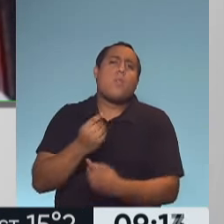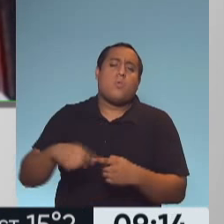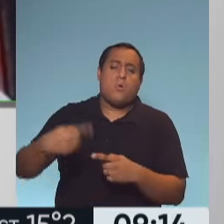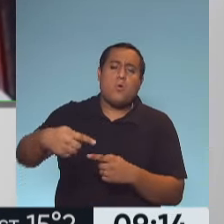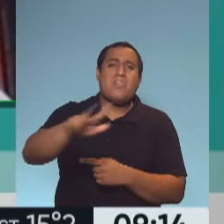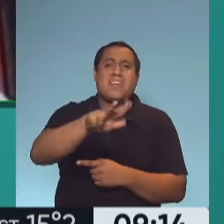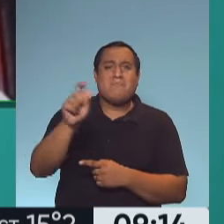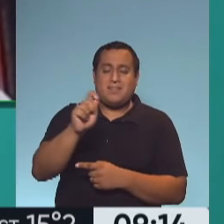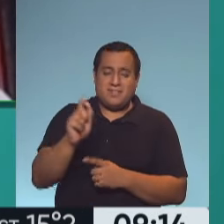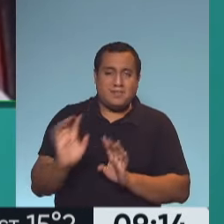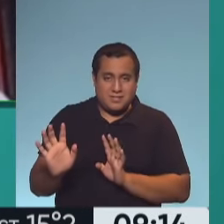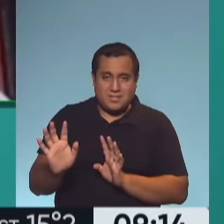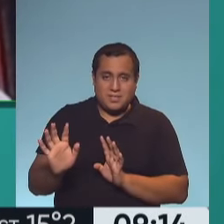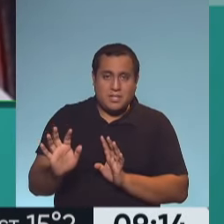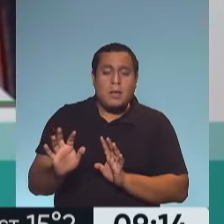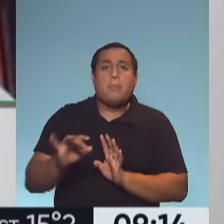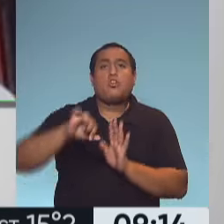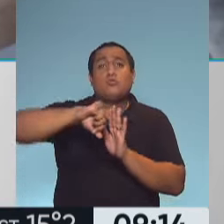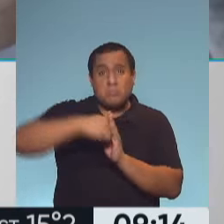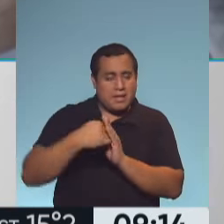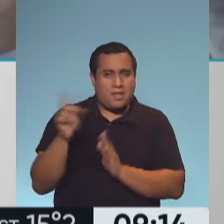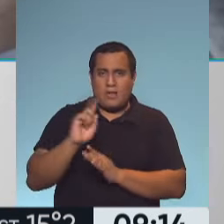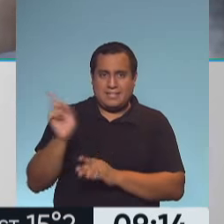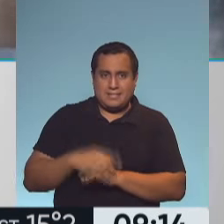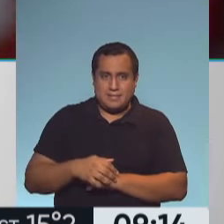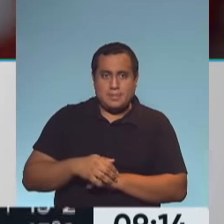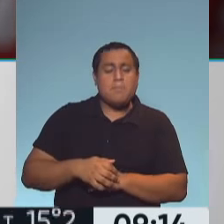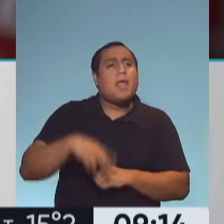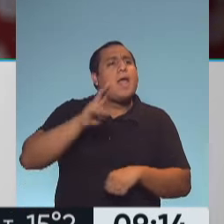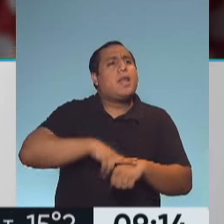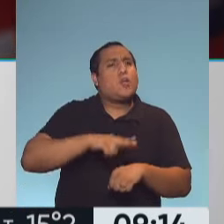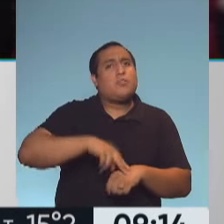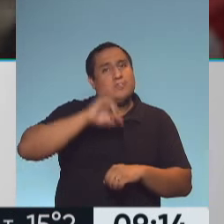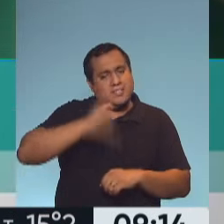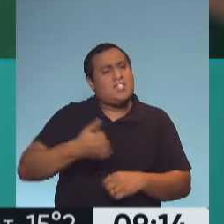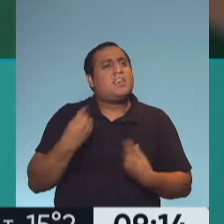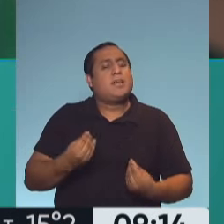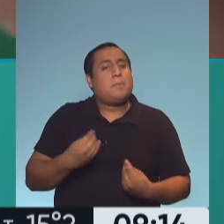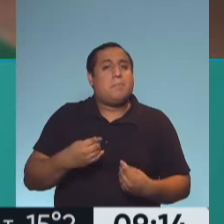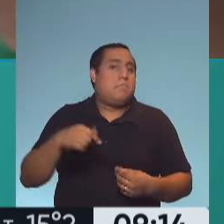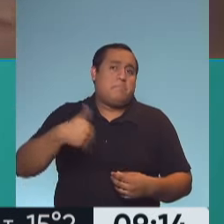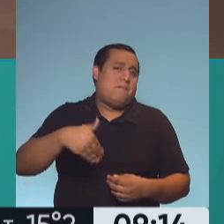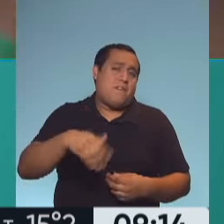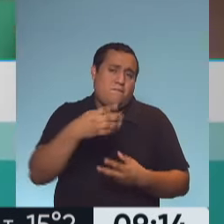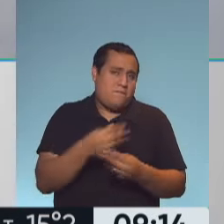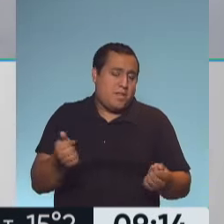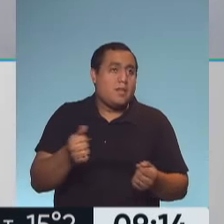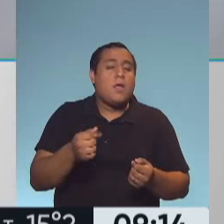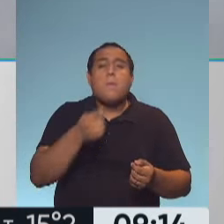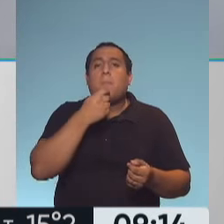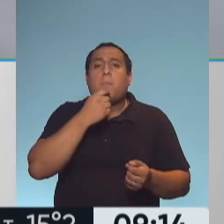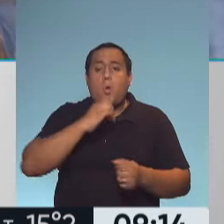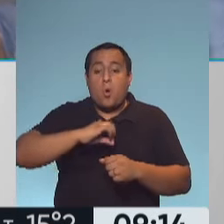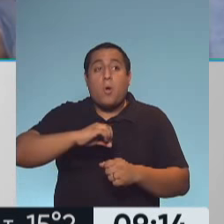pero todavía no hay recomendación de suspender esa dosis. Bien, lo que sí hay recomendación, para cerrar, es con respecto a los contactos estrechos.